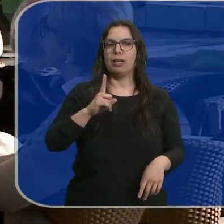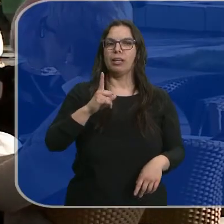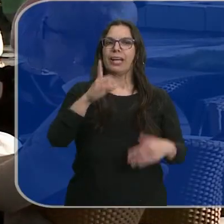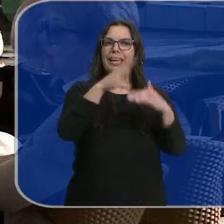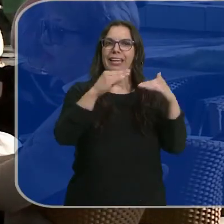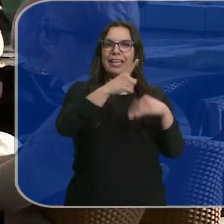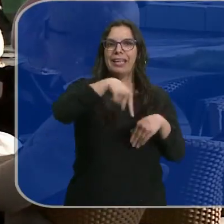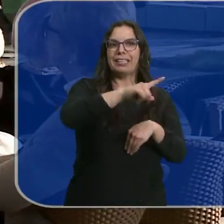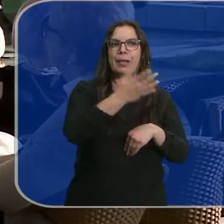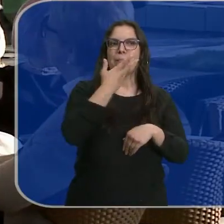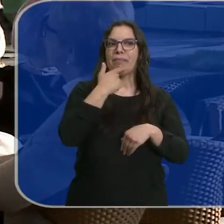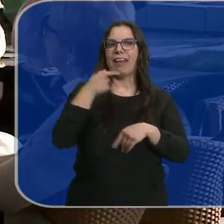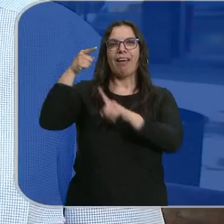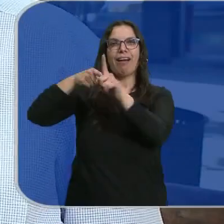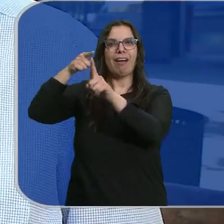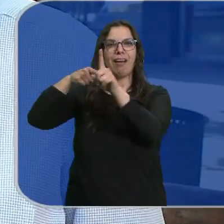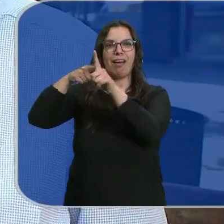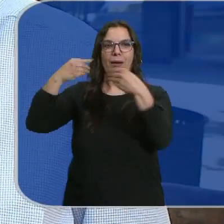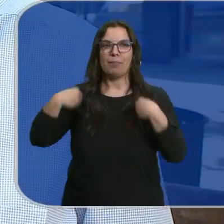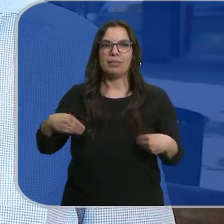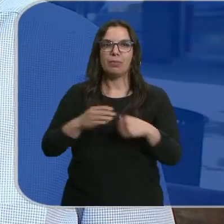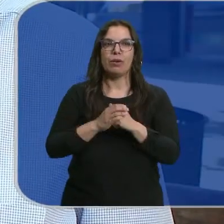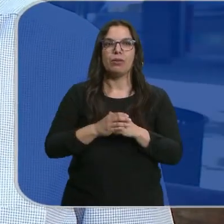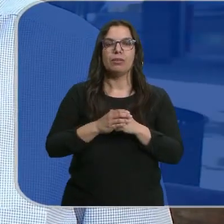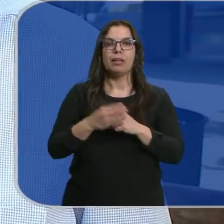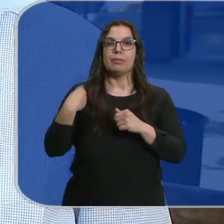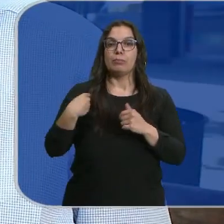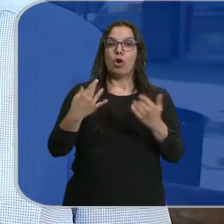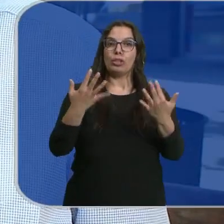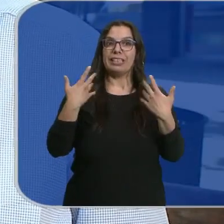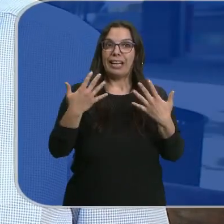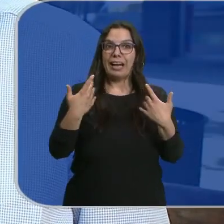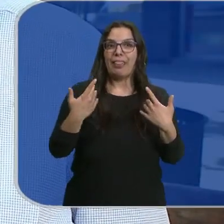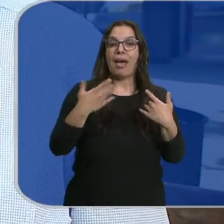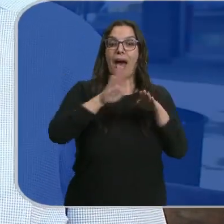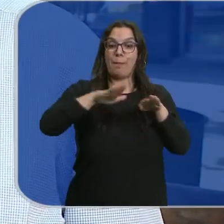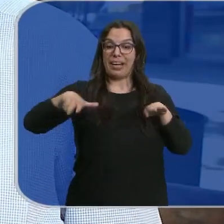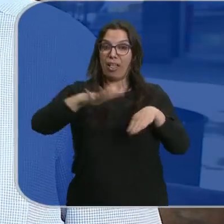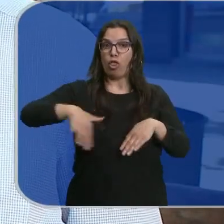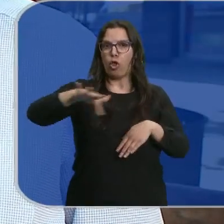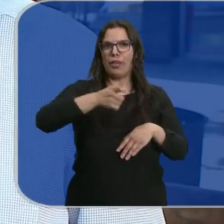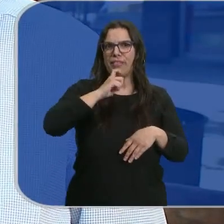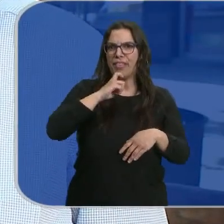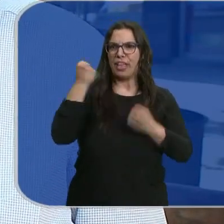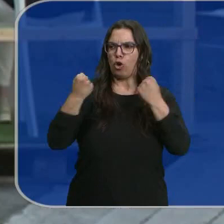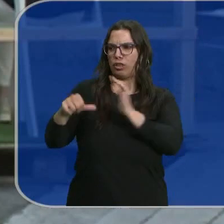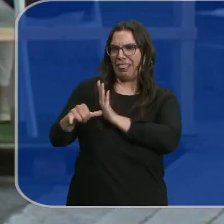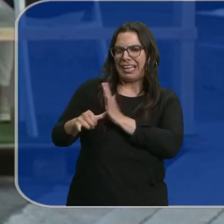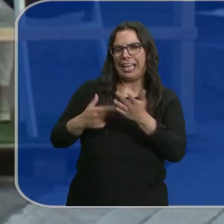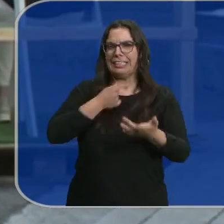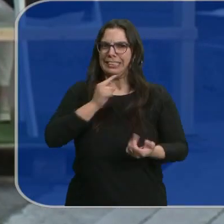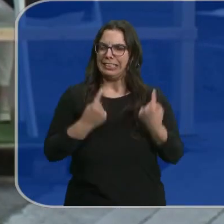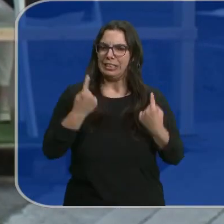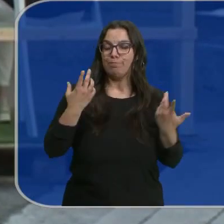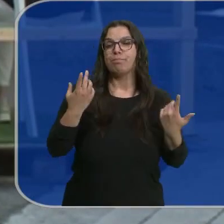clientes prefieren las terrazas de siempre. Una terraza de aparcamiento es una terraza complicada, depende de la zona. Los coches pasan muy cerca de ti. Cada